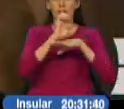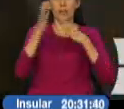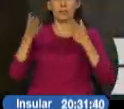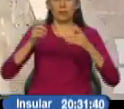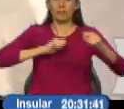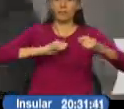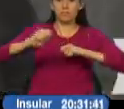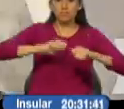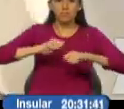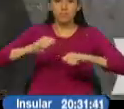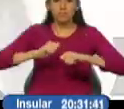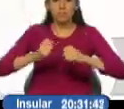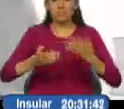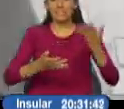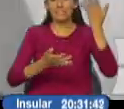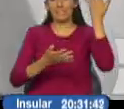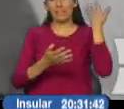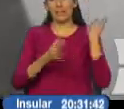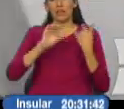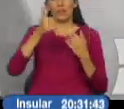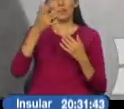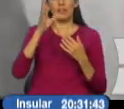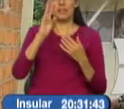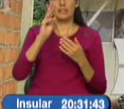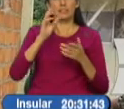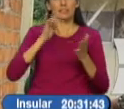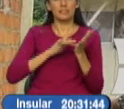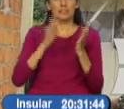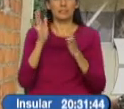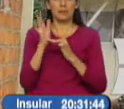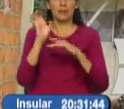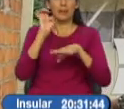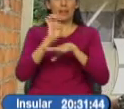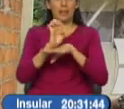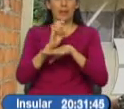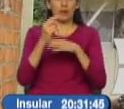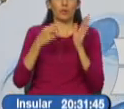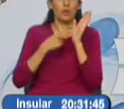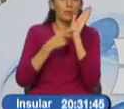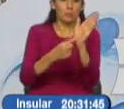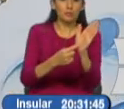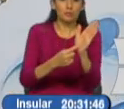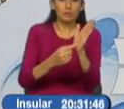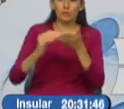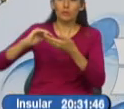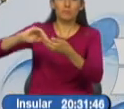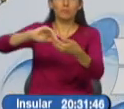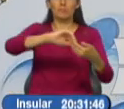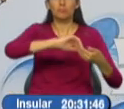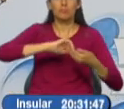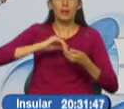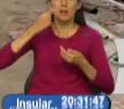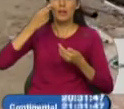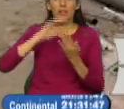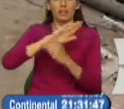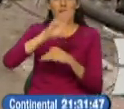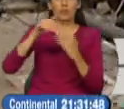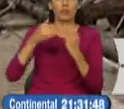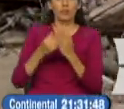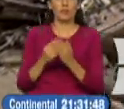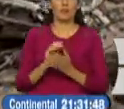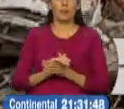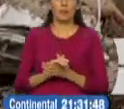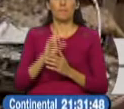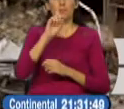movimiento telúrico del pasado 16 de abril, fecha en que Ecuador se unió demostrando su solidaridad a las poblaciones afectadas. A un año de